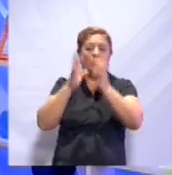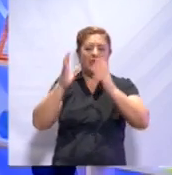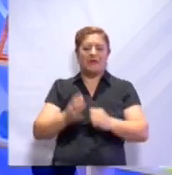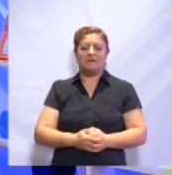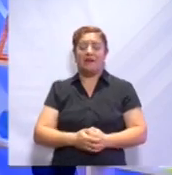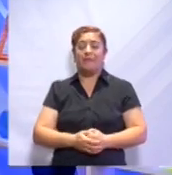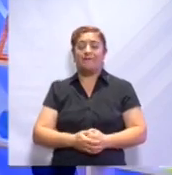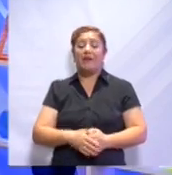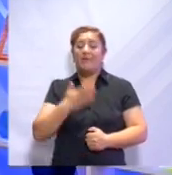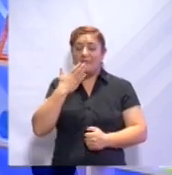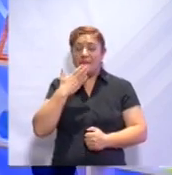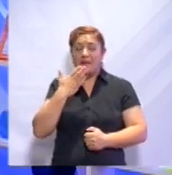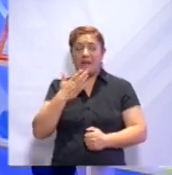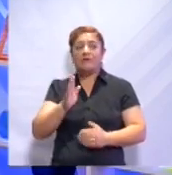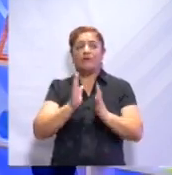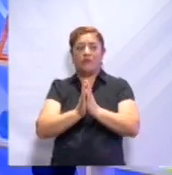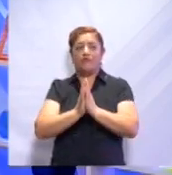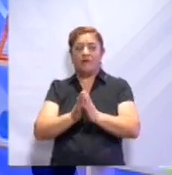parece? Por favor.